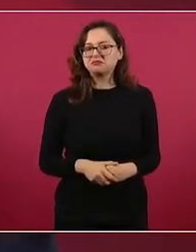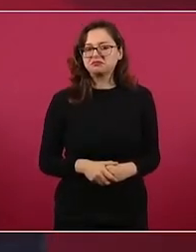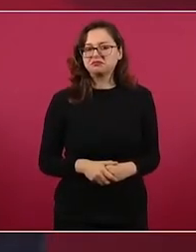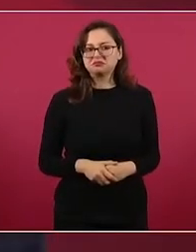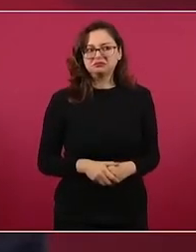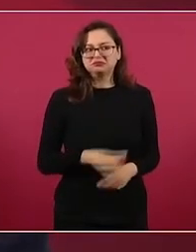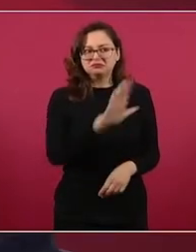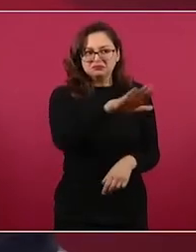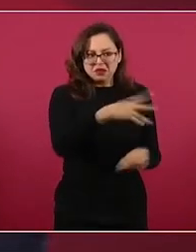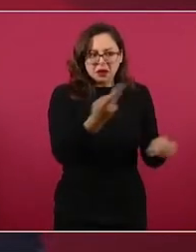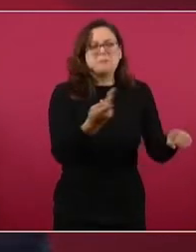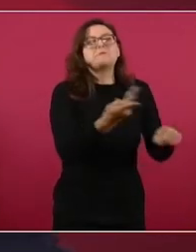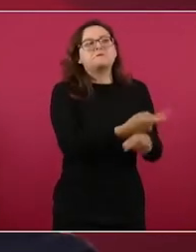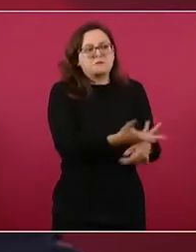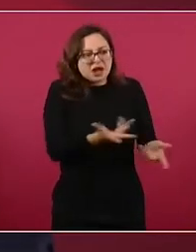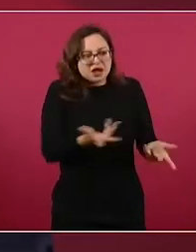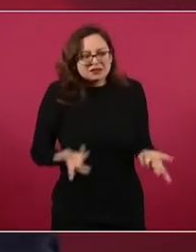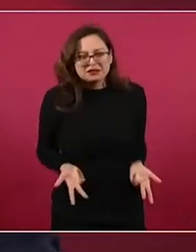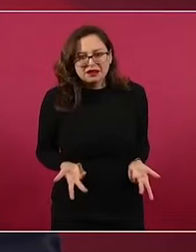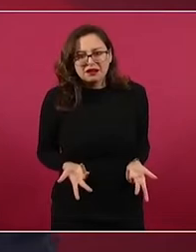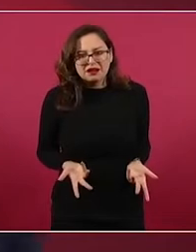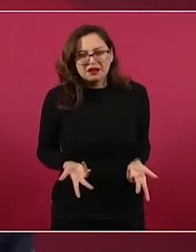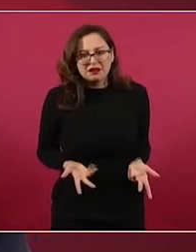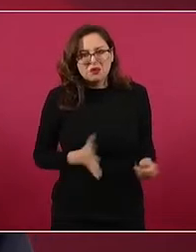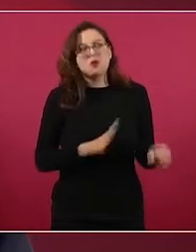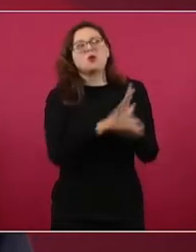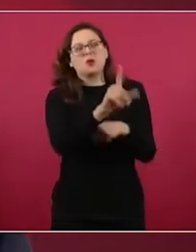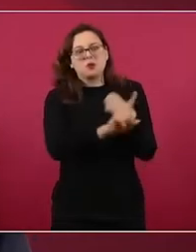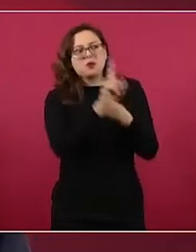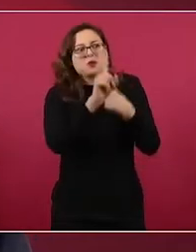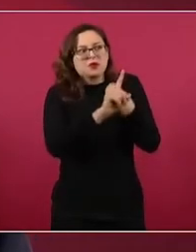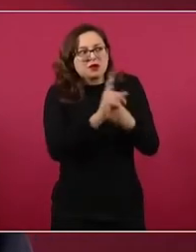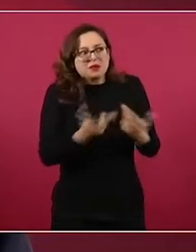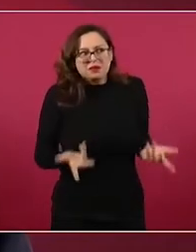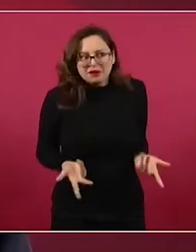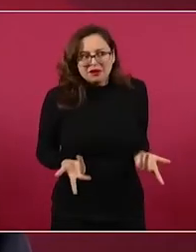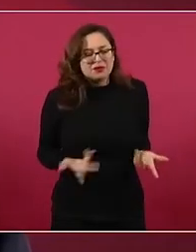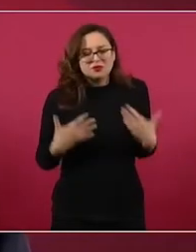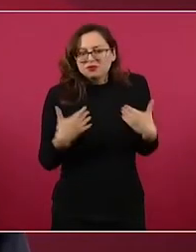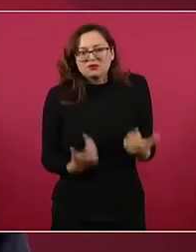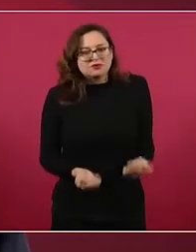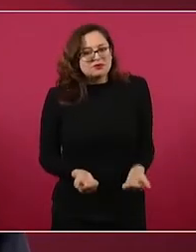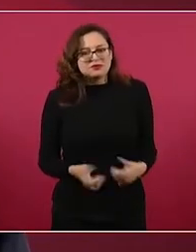decirle oiga, ¿qué está sucediendo?